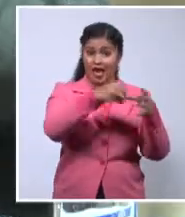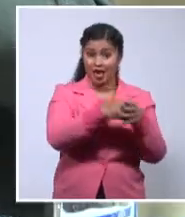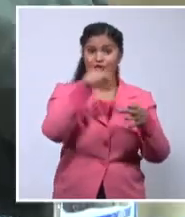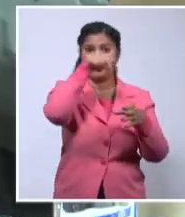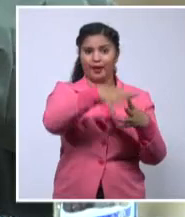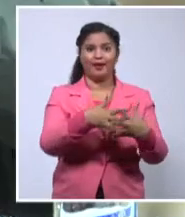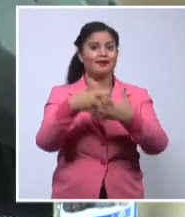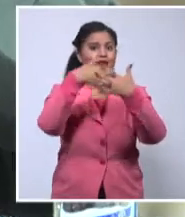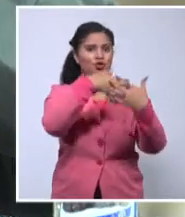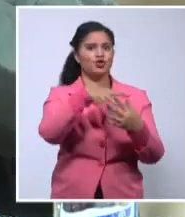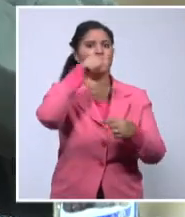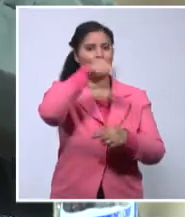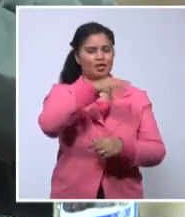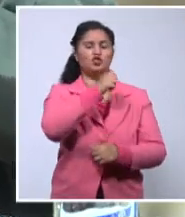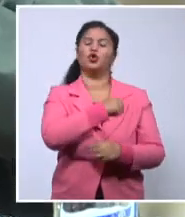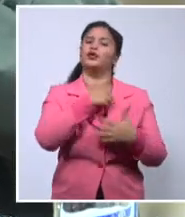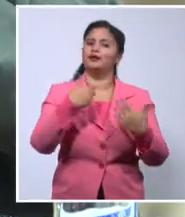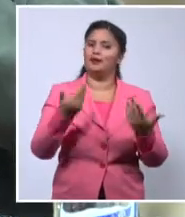día, que yo no lo quiero ver,